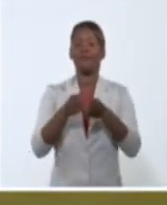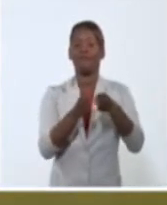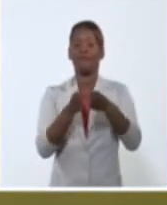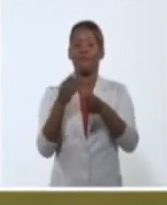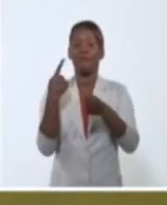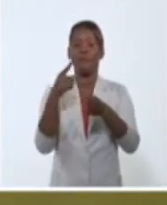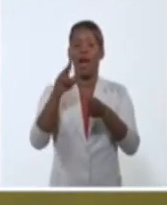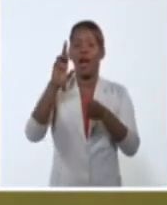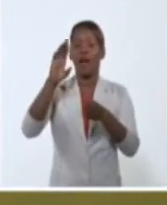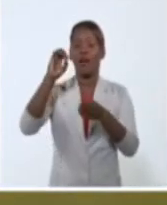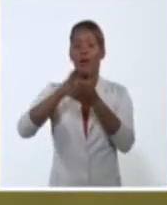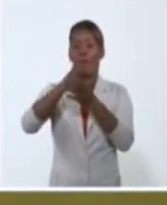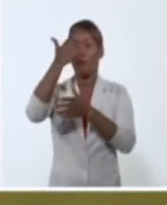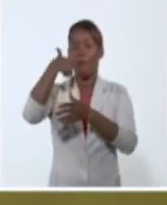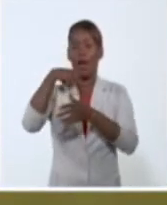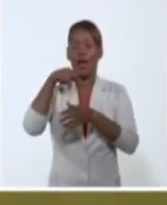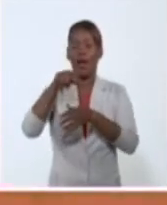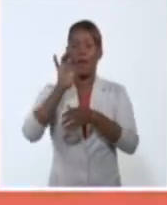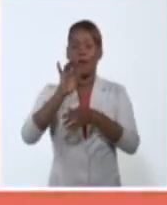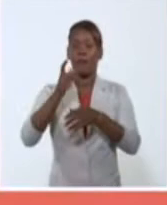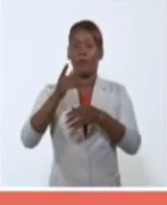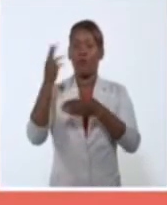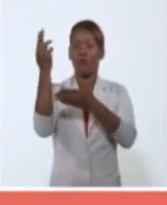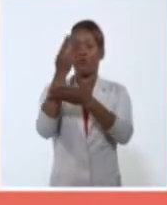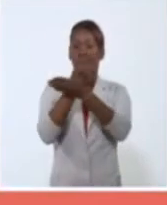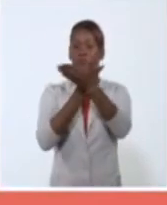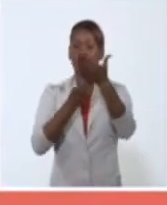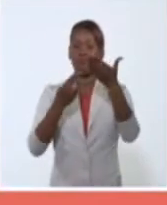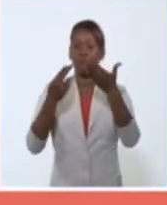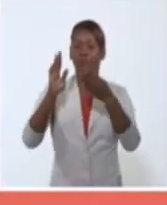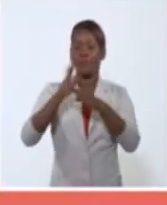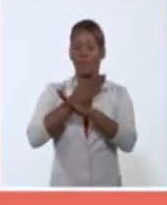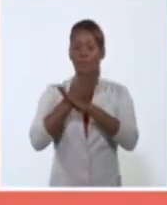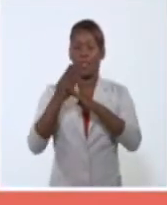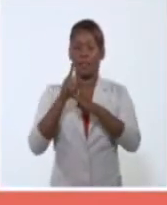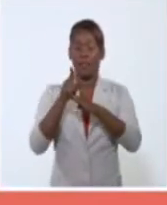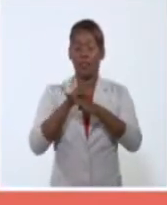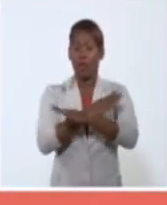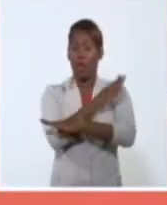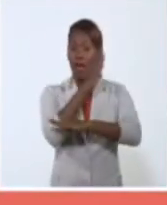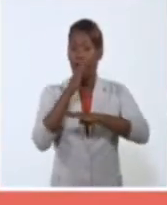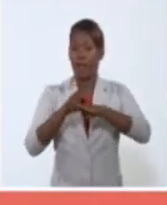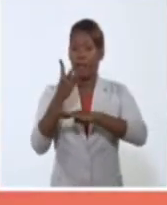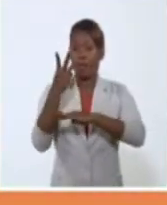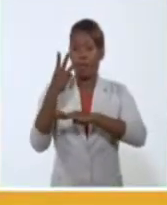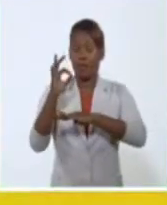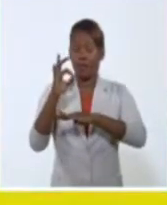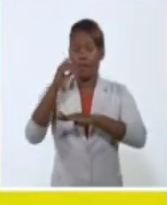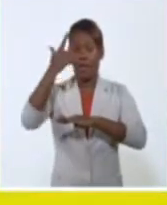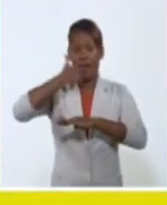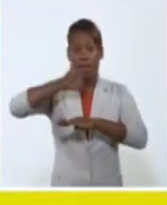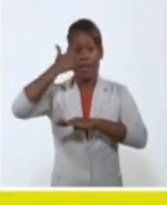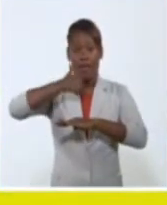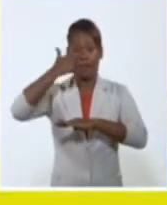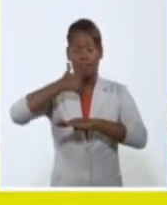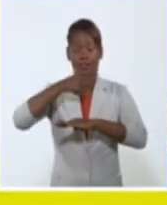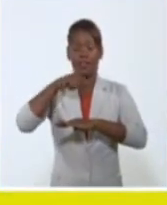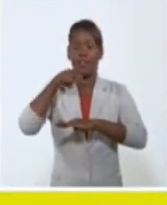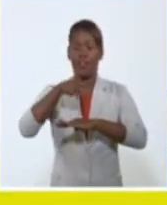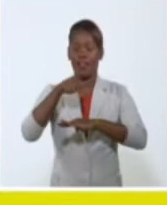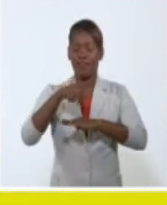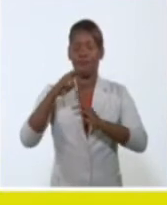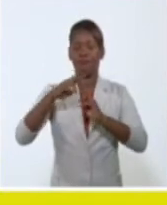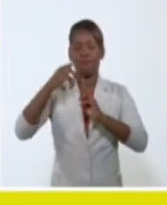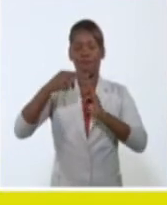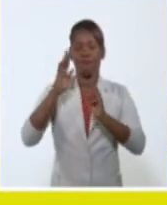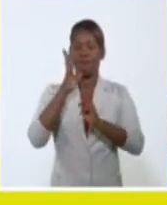descolonización y contemporaneidad. El certamen que se extenderá hasta el 30 de abril del año entrante es el mayor de las artes